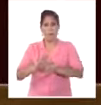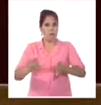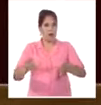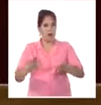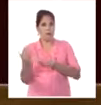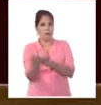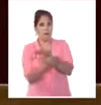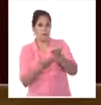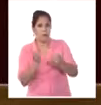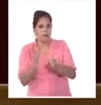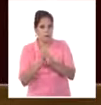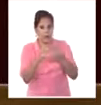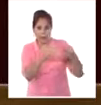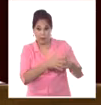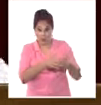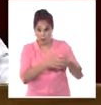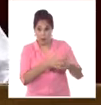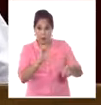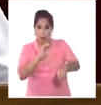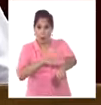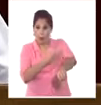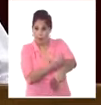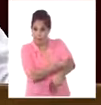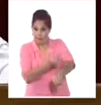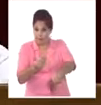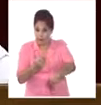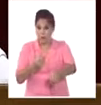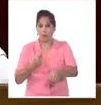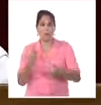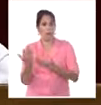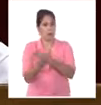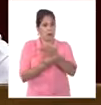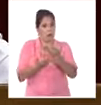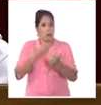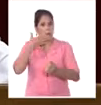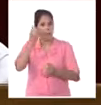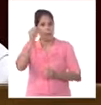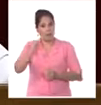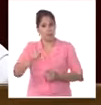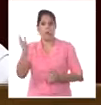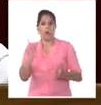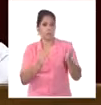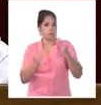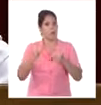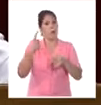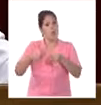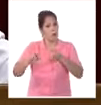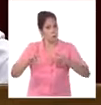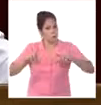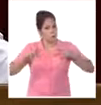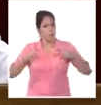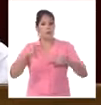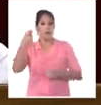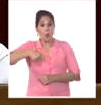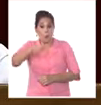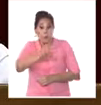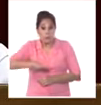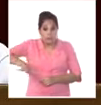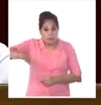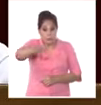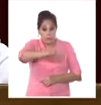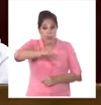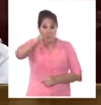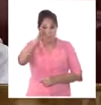intercambios. Lo que nos han confirmado la resistencia y la voluntad es que la justicia para todos